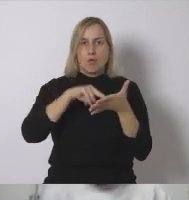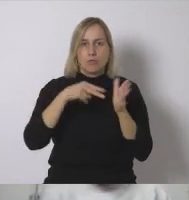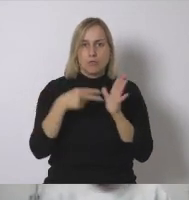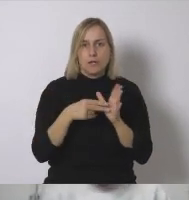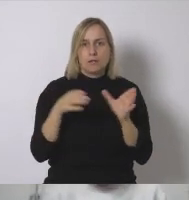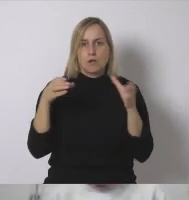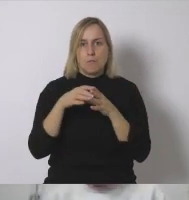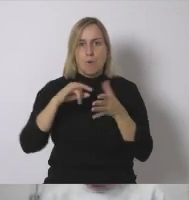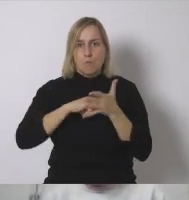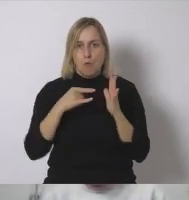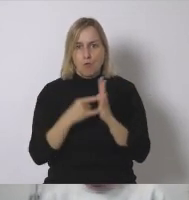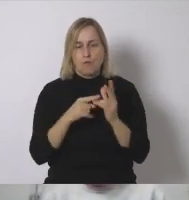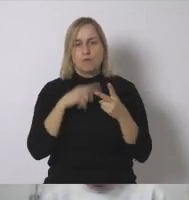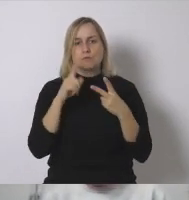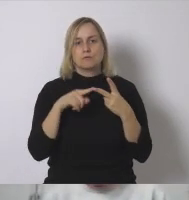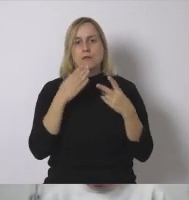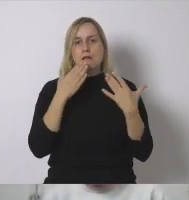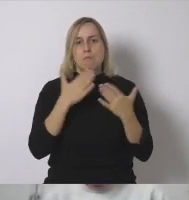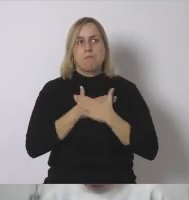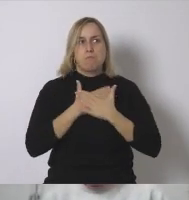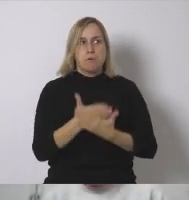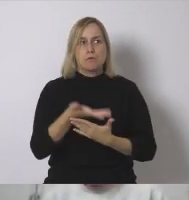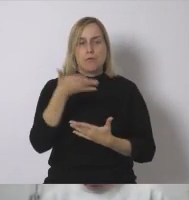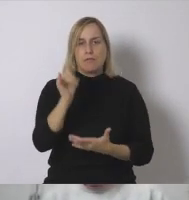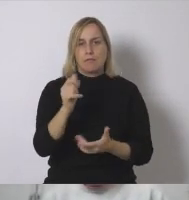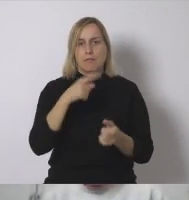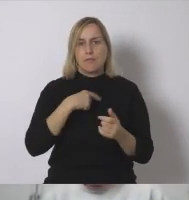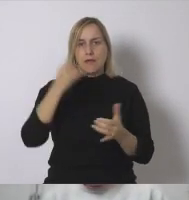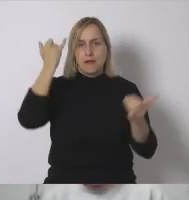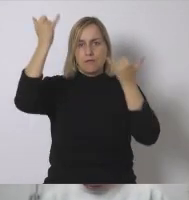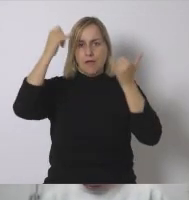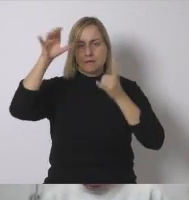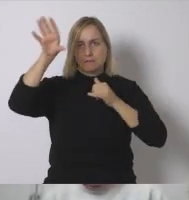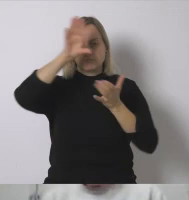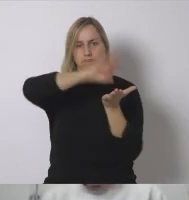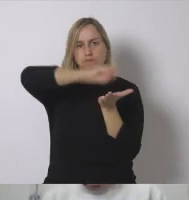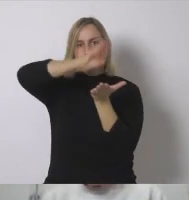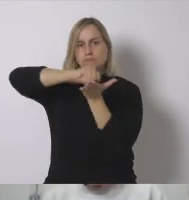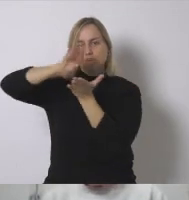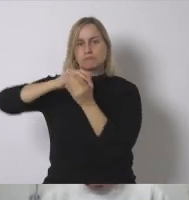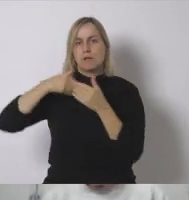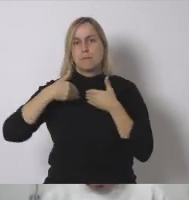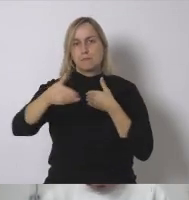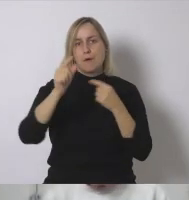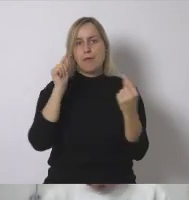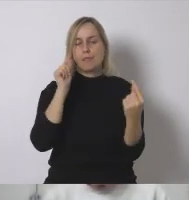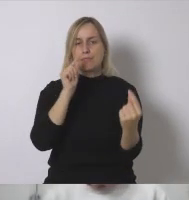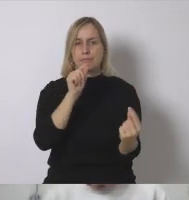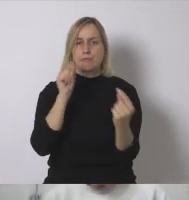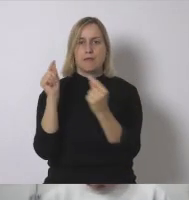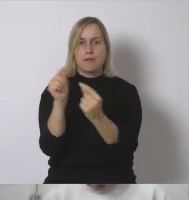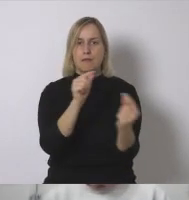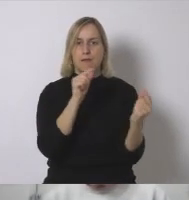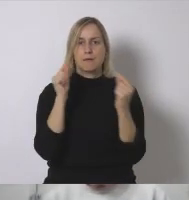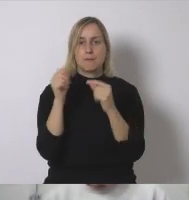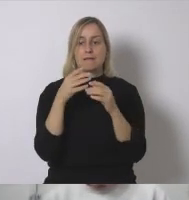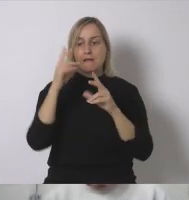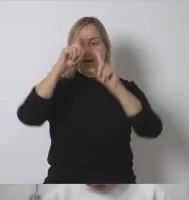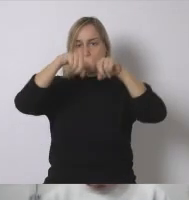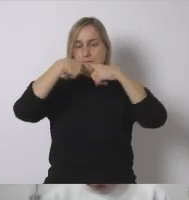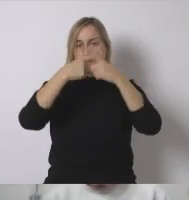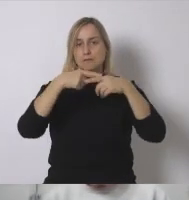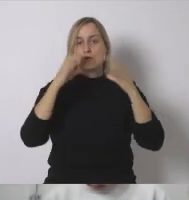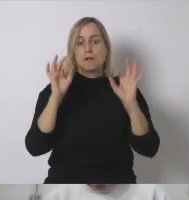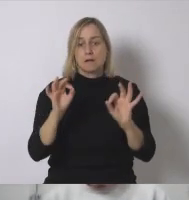ideas por tener también aquí a personal técnico y del equipo de proyectos para